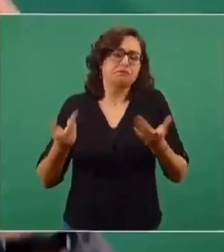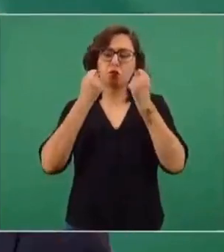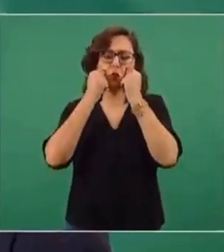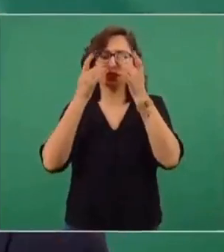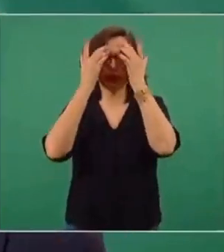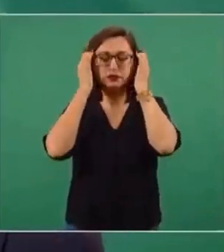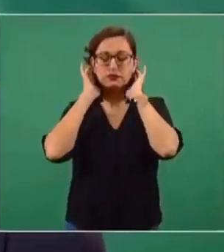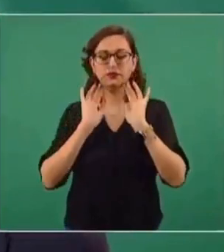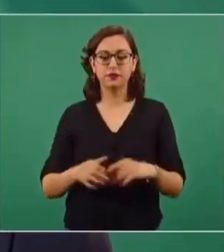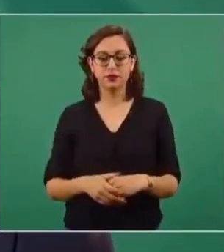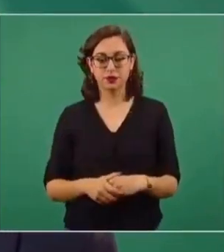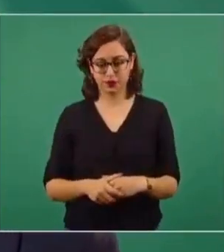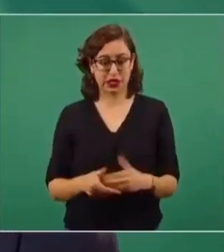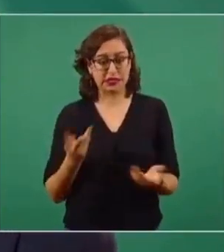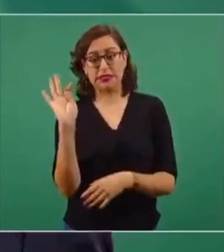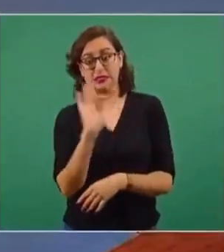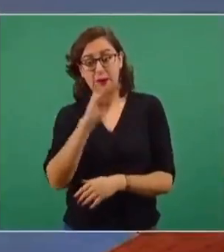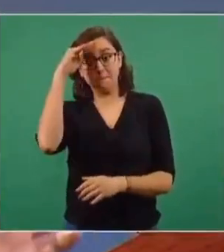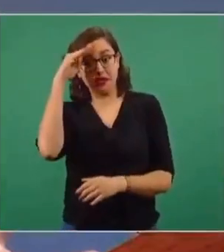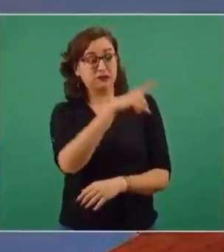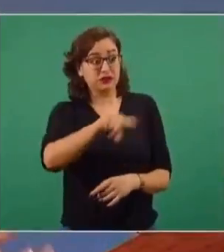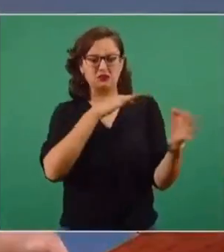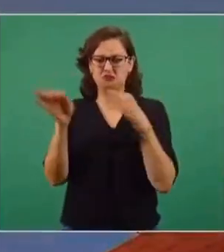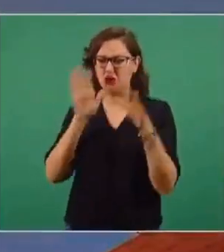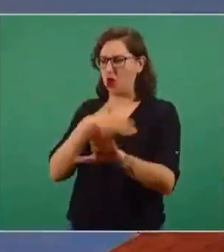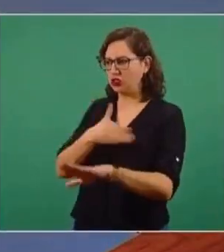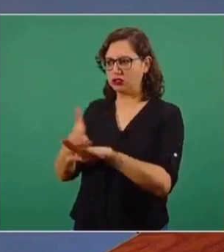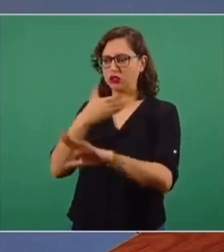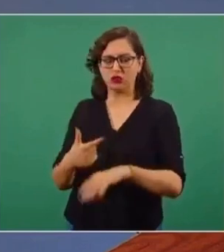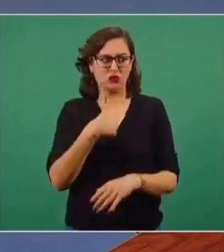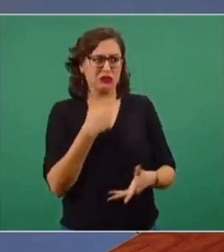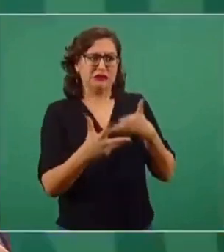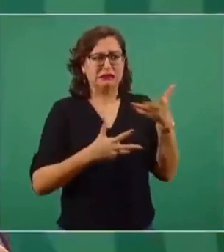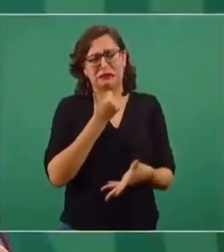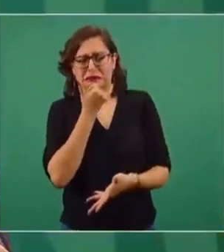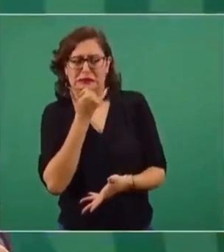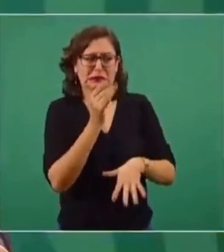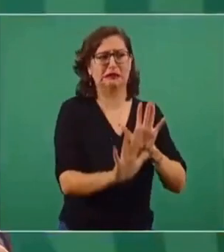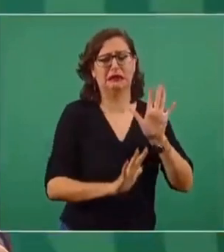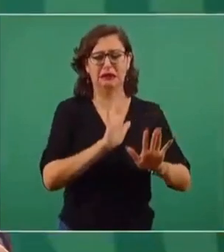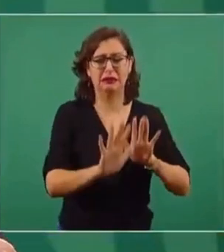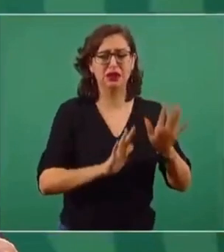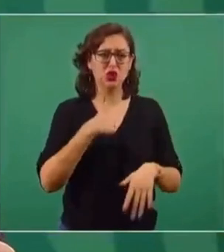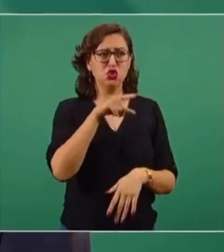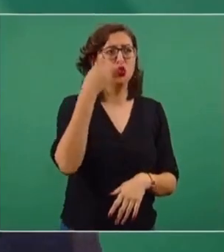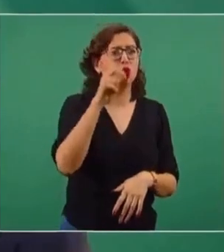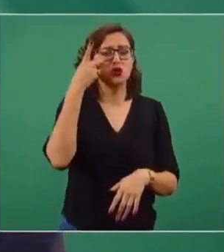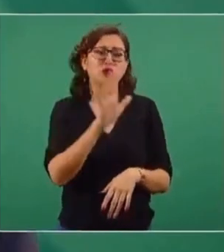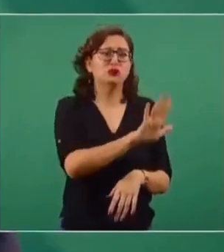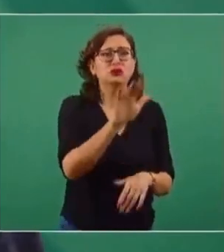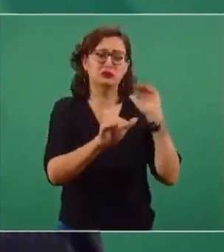pensaron de que si desataban las campañas en los medios, yo iba a ir a buscar a los directores de los periódicos o a los dueños de los medios,